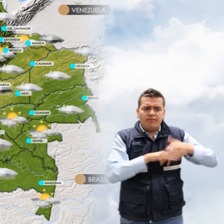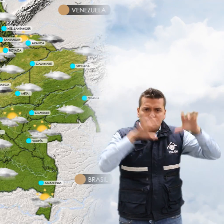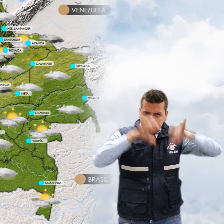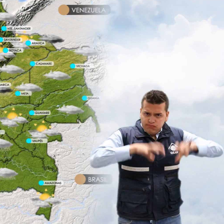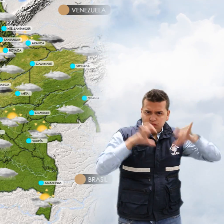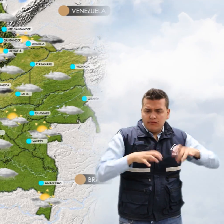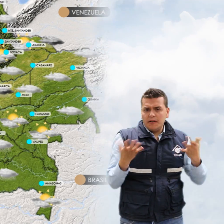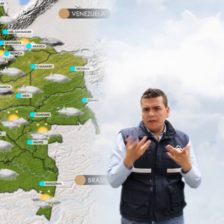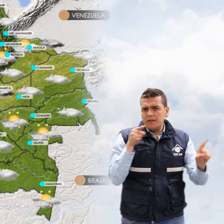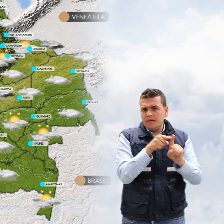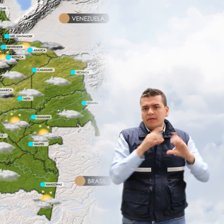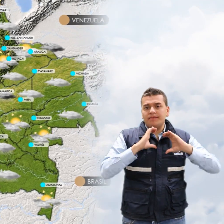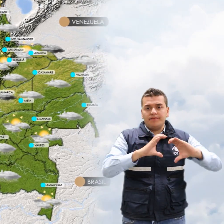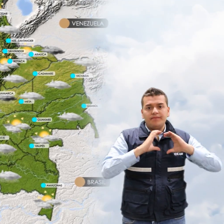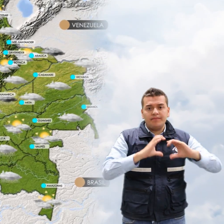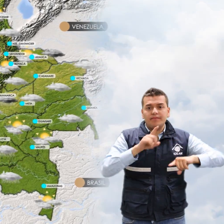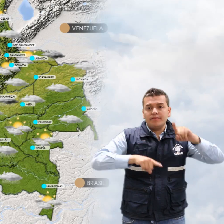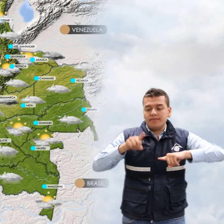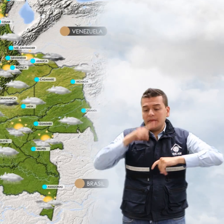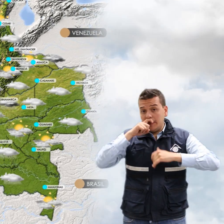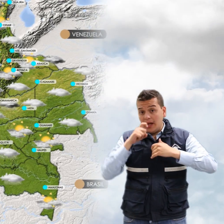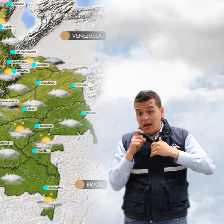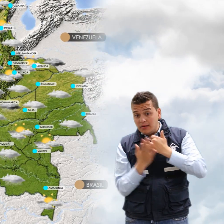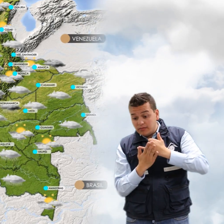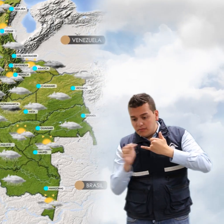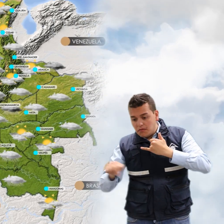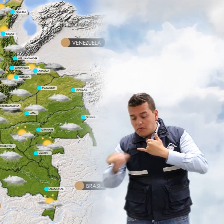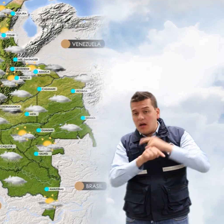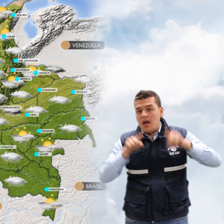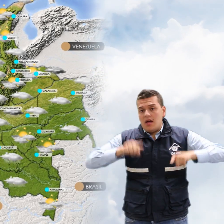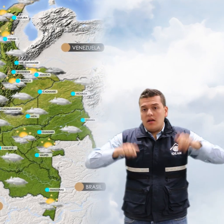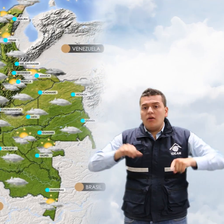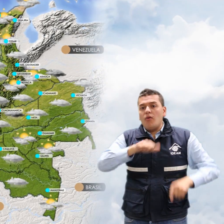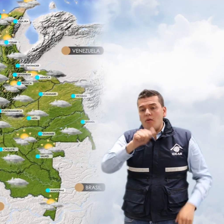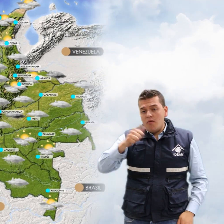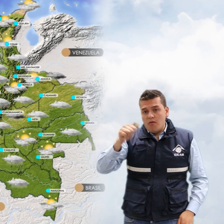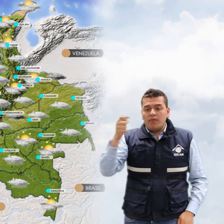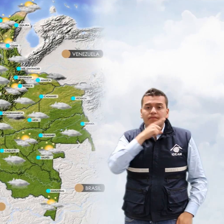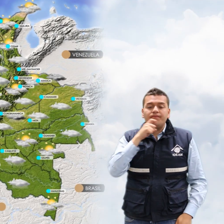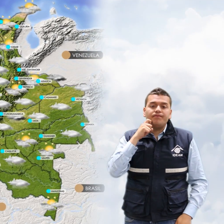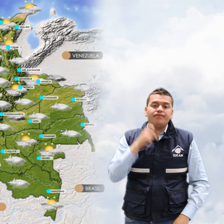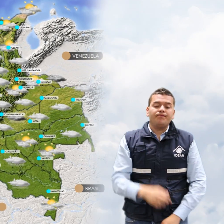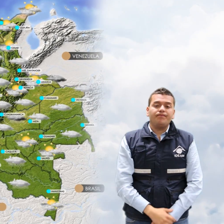lluvia, especialmente en Caquetá y algunas zonas del Amazonas. El resto de la región, condiciones secas.